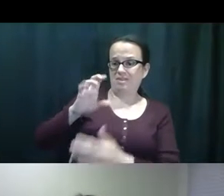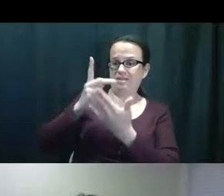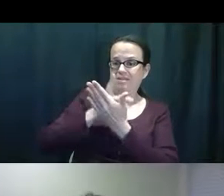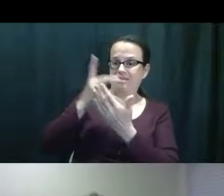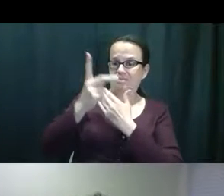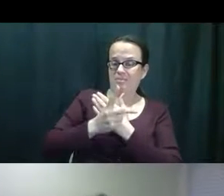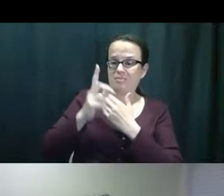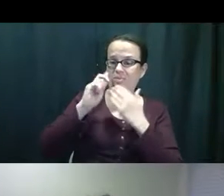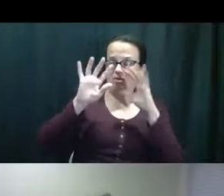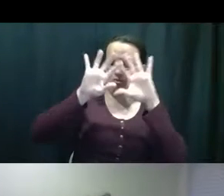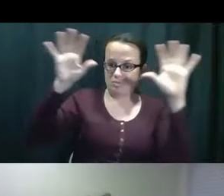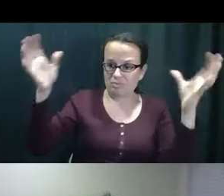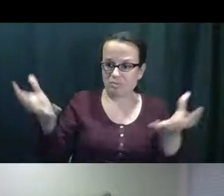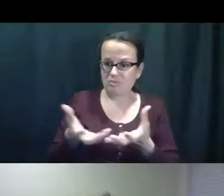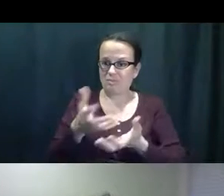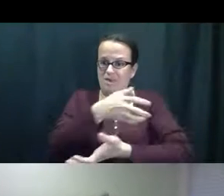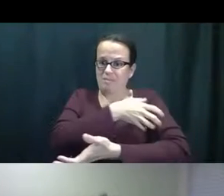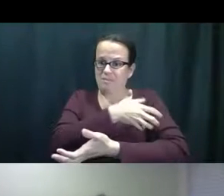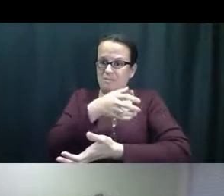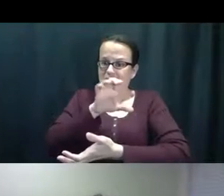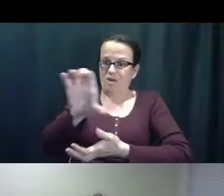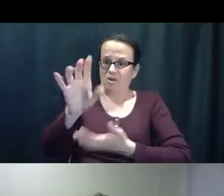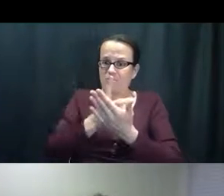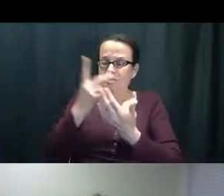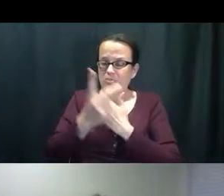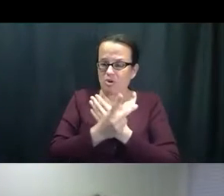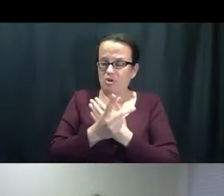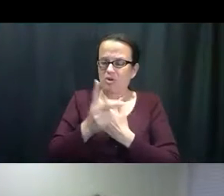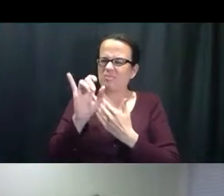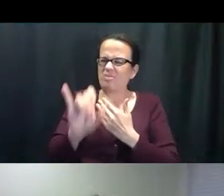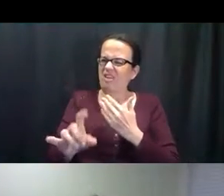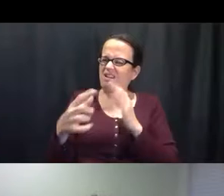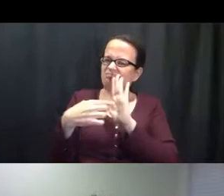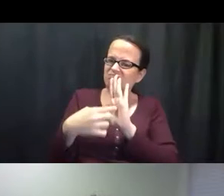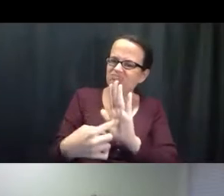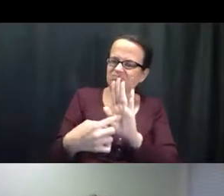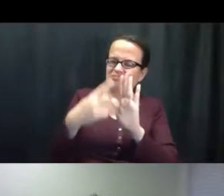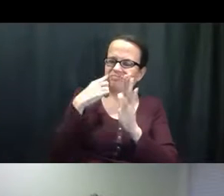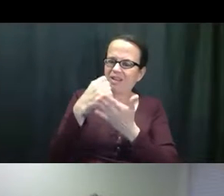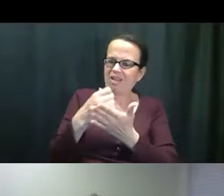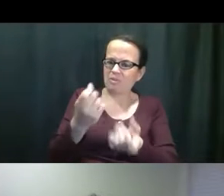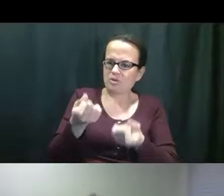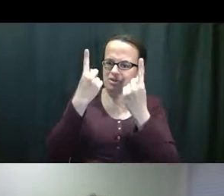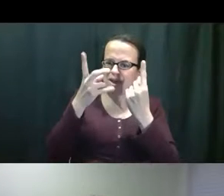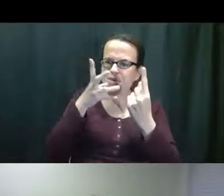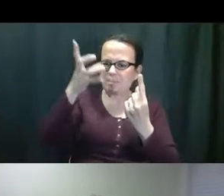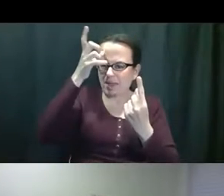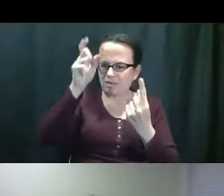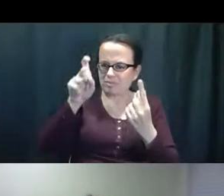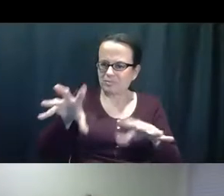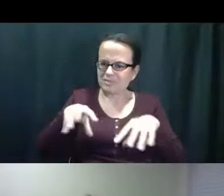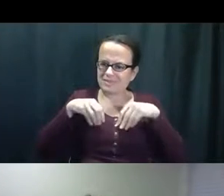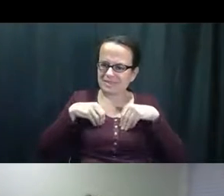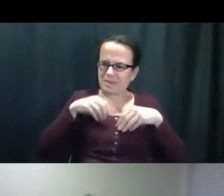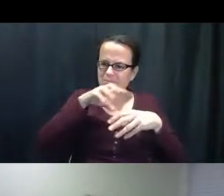El. El. Unitar. El. El. El. El. de apoyo. De empoderamiento.